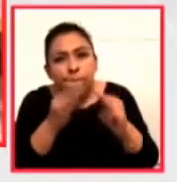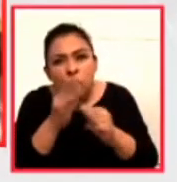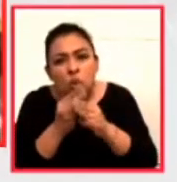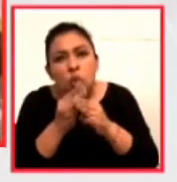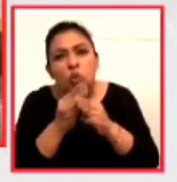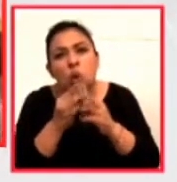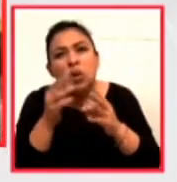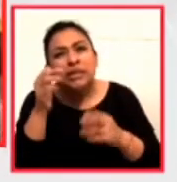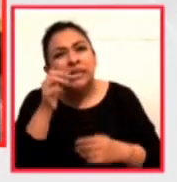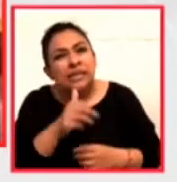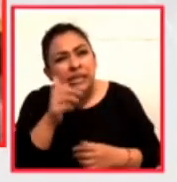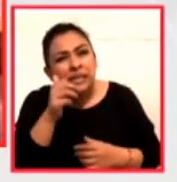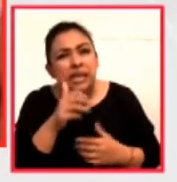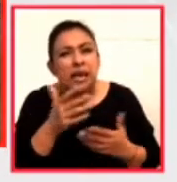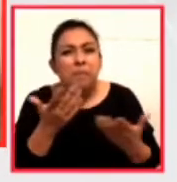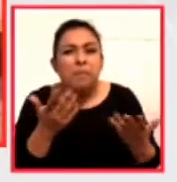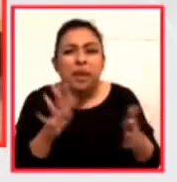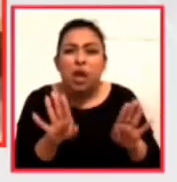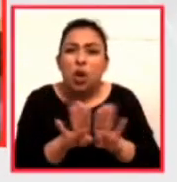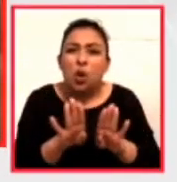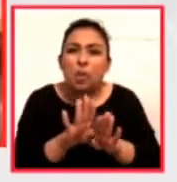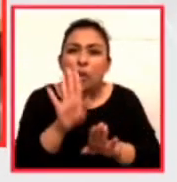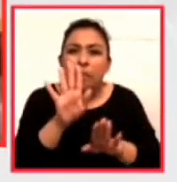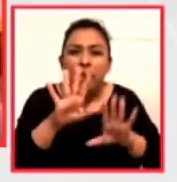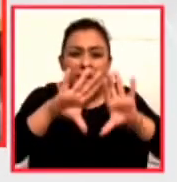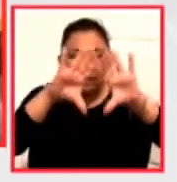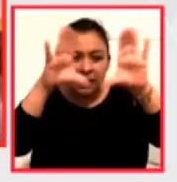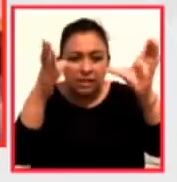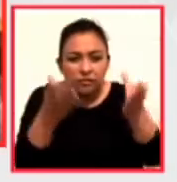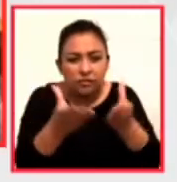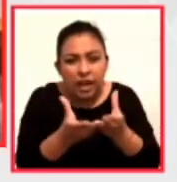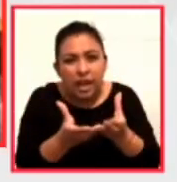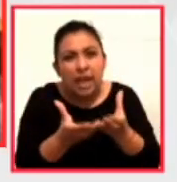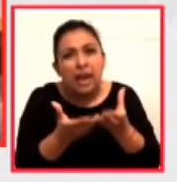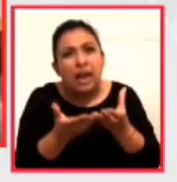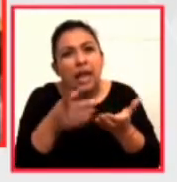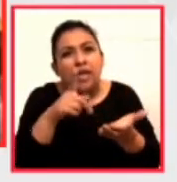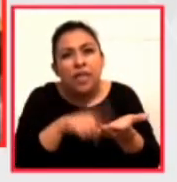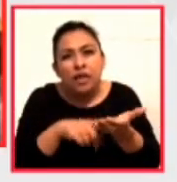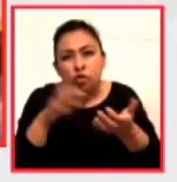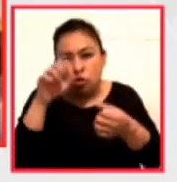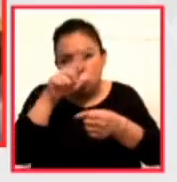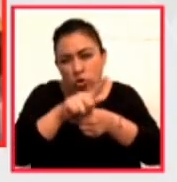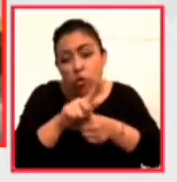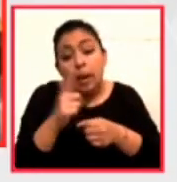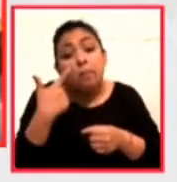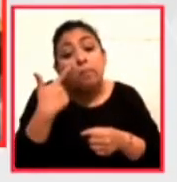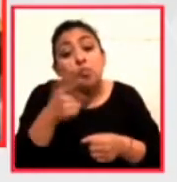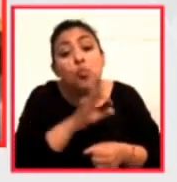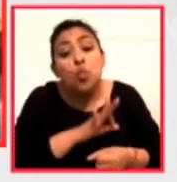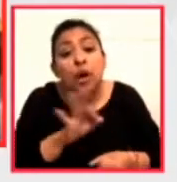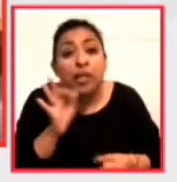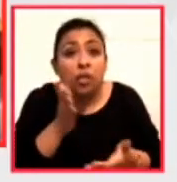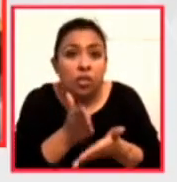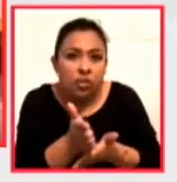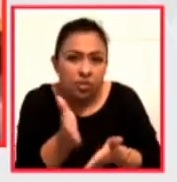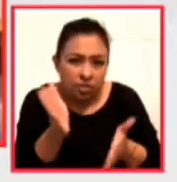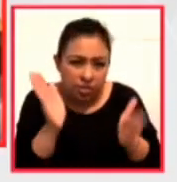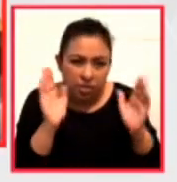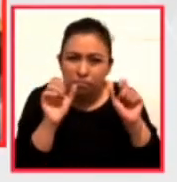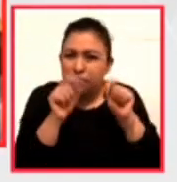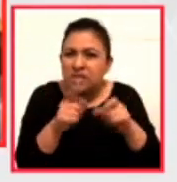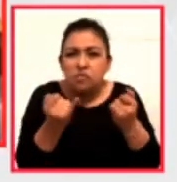siempre una especie de esfera pública alternativa, el campo de la cultura, y al mismo tiempo en el campo